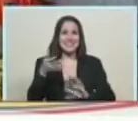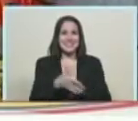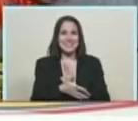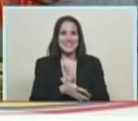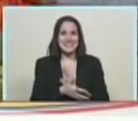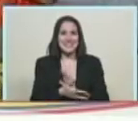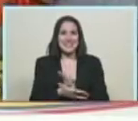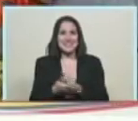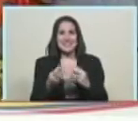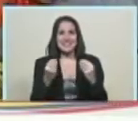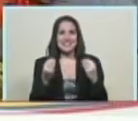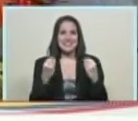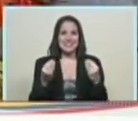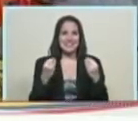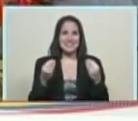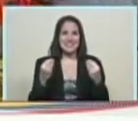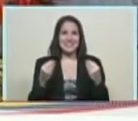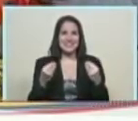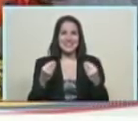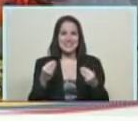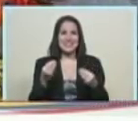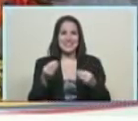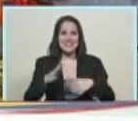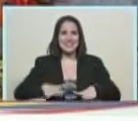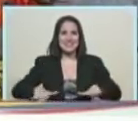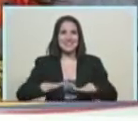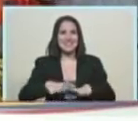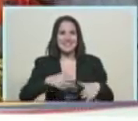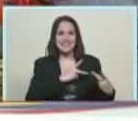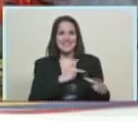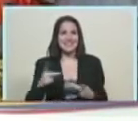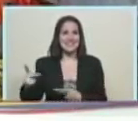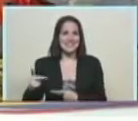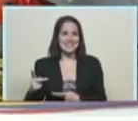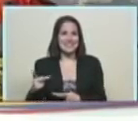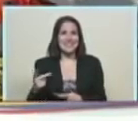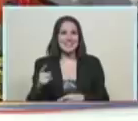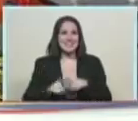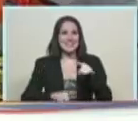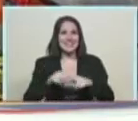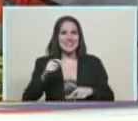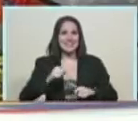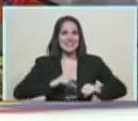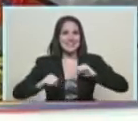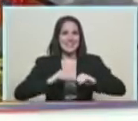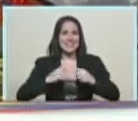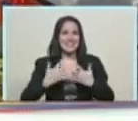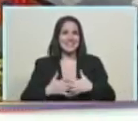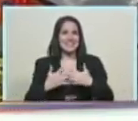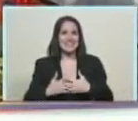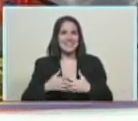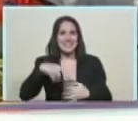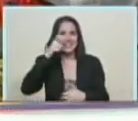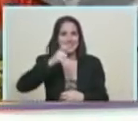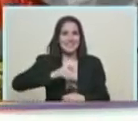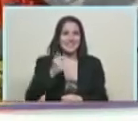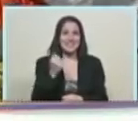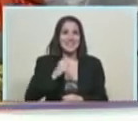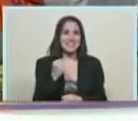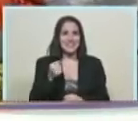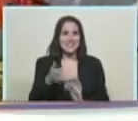Contreras ahí adelante echando a andar la maquinaria de seguridad